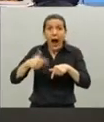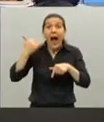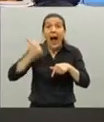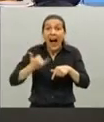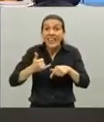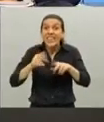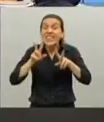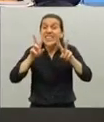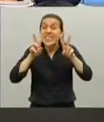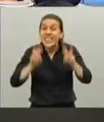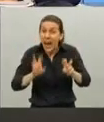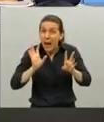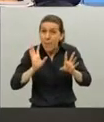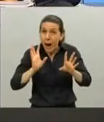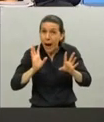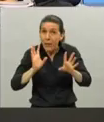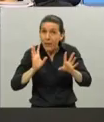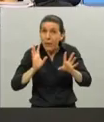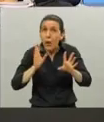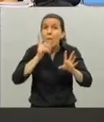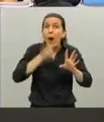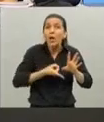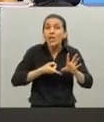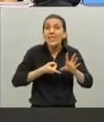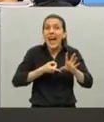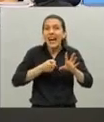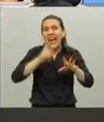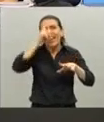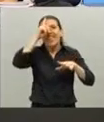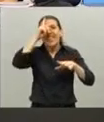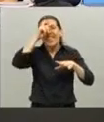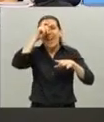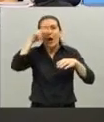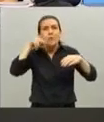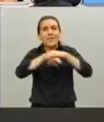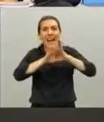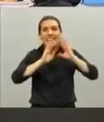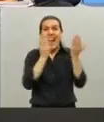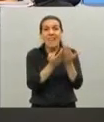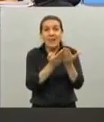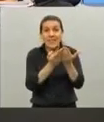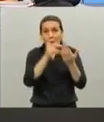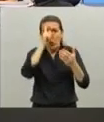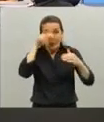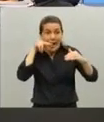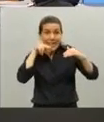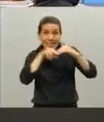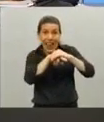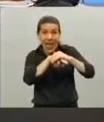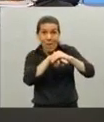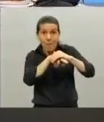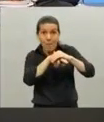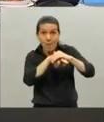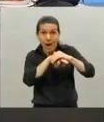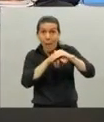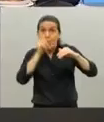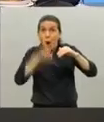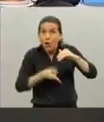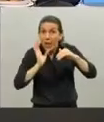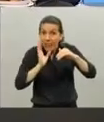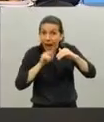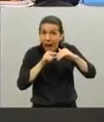ocupación de camas por terapia intensiva, de terapia intensiva, por